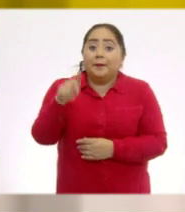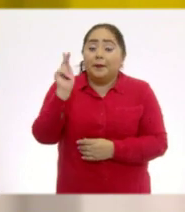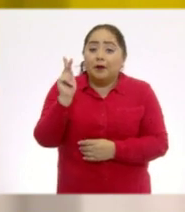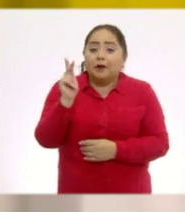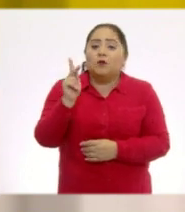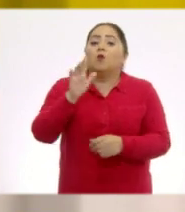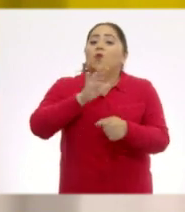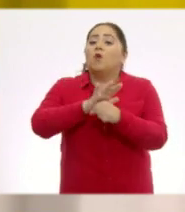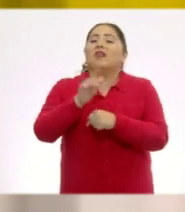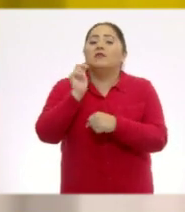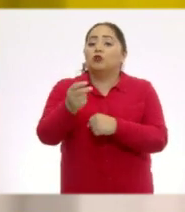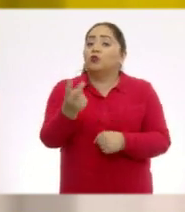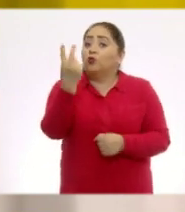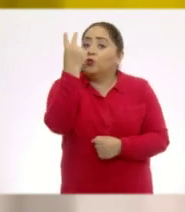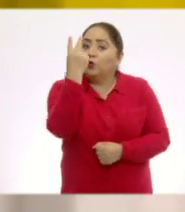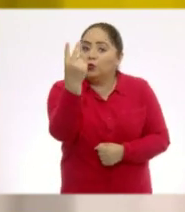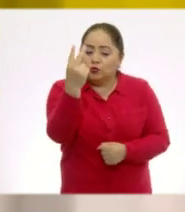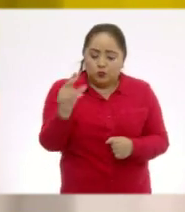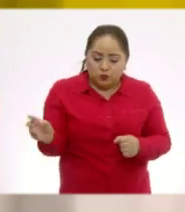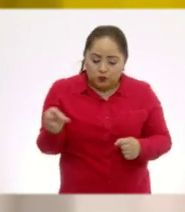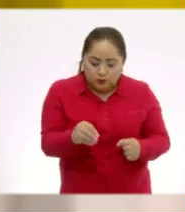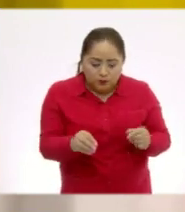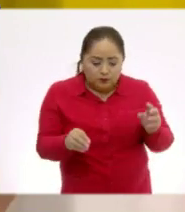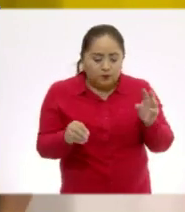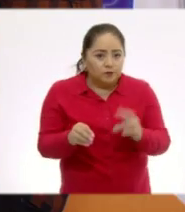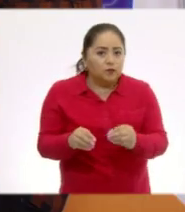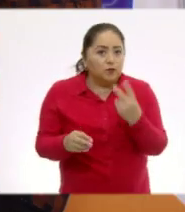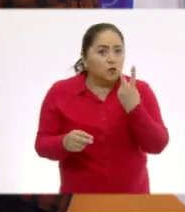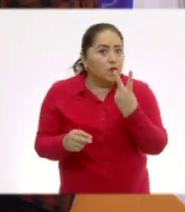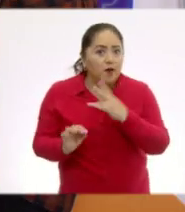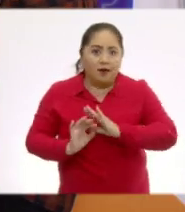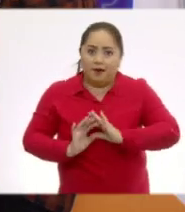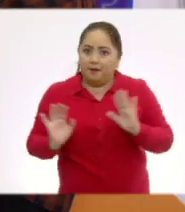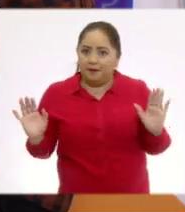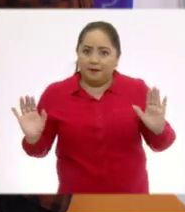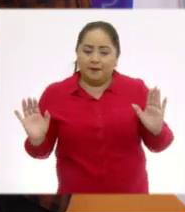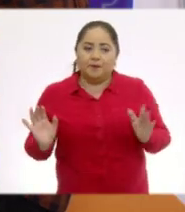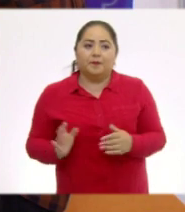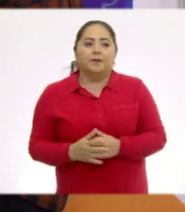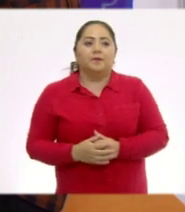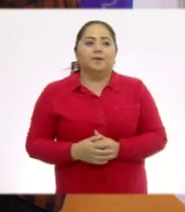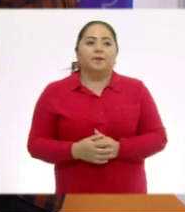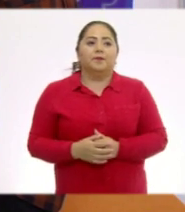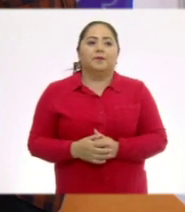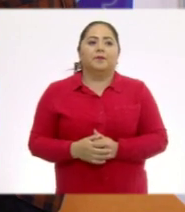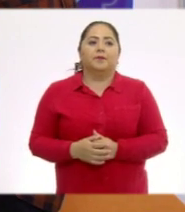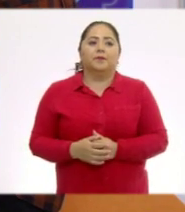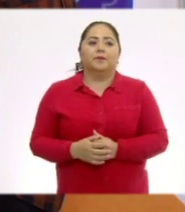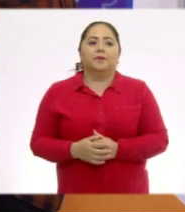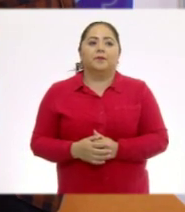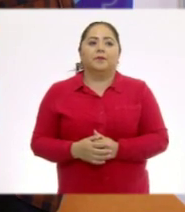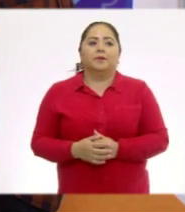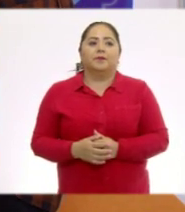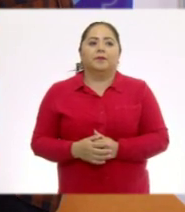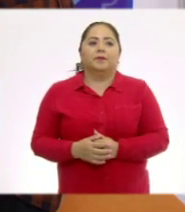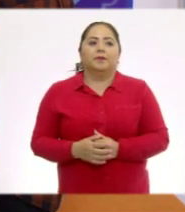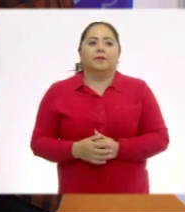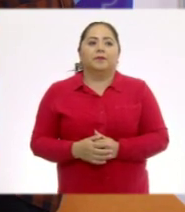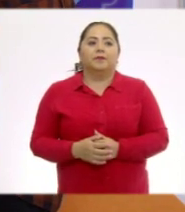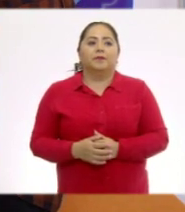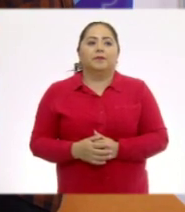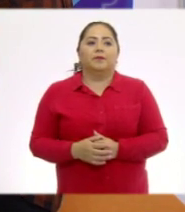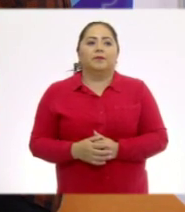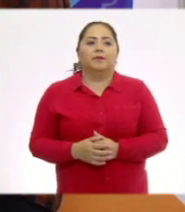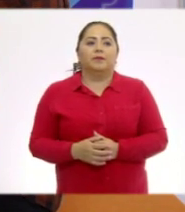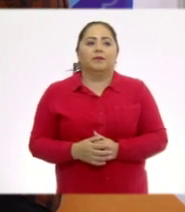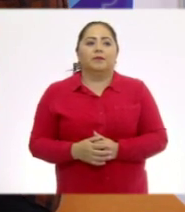reto es que solamente son dos piezas. Vamos a ver. Tal vez si usamos este triángulo. ¿Cómo ven?